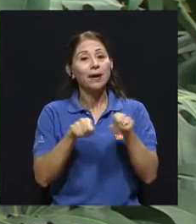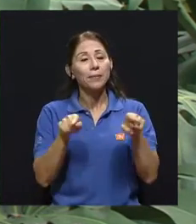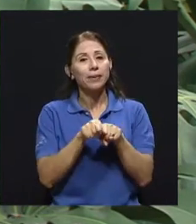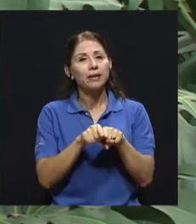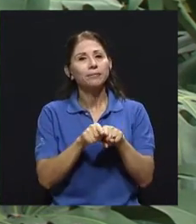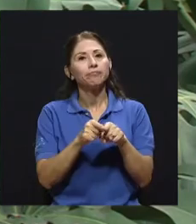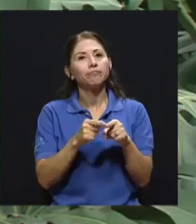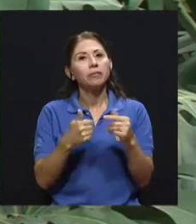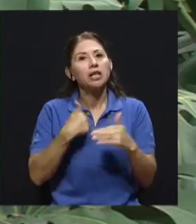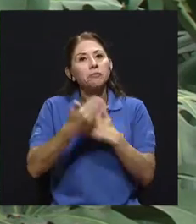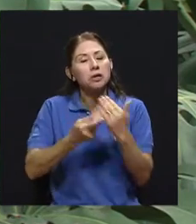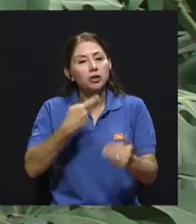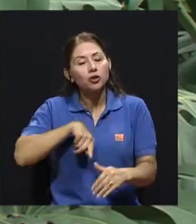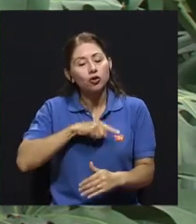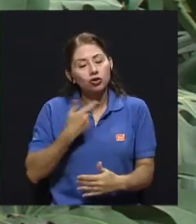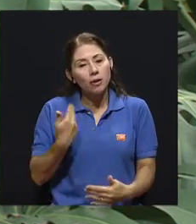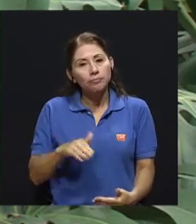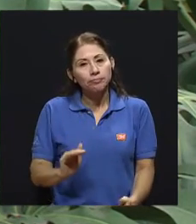creciendo,